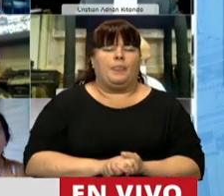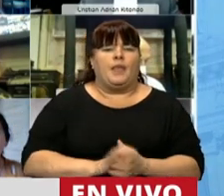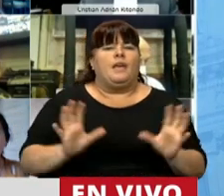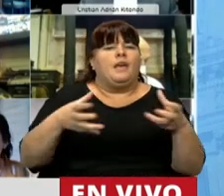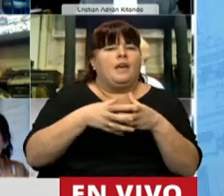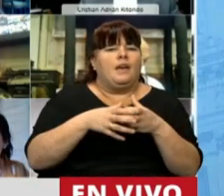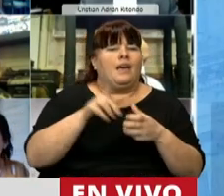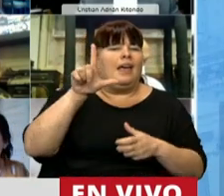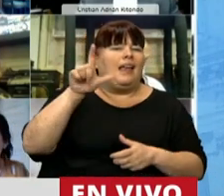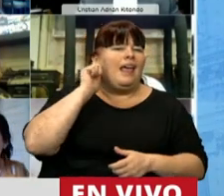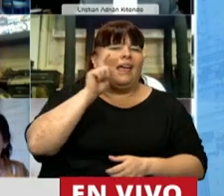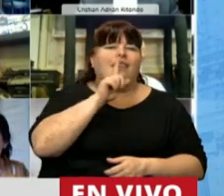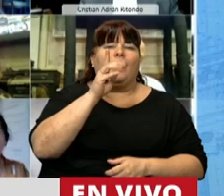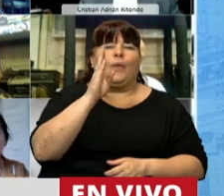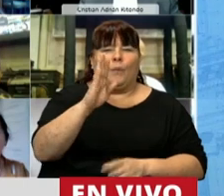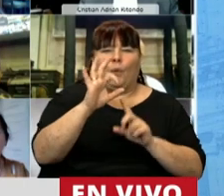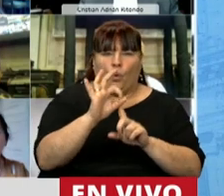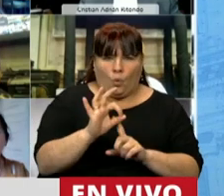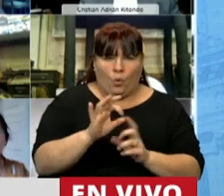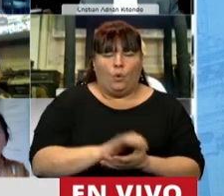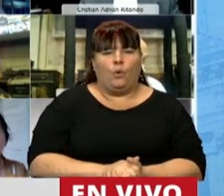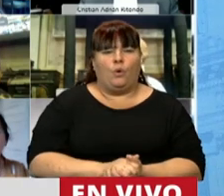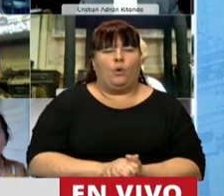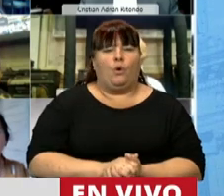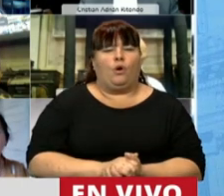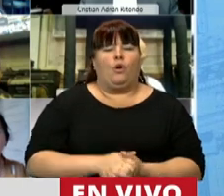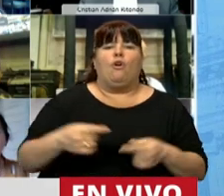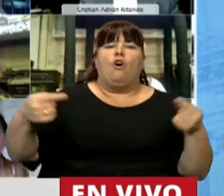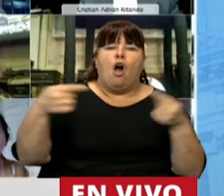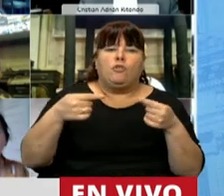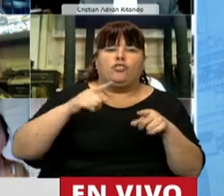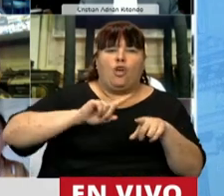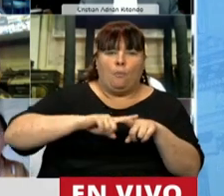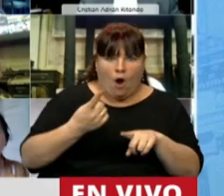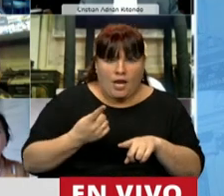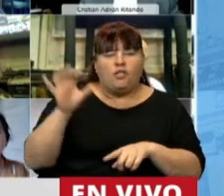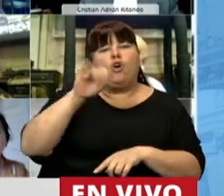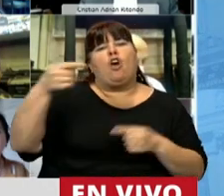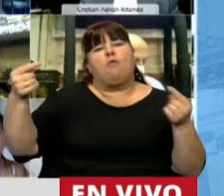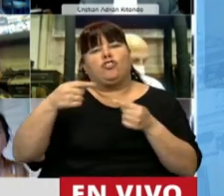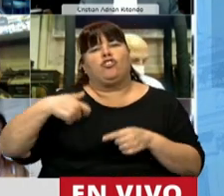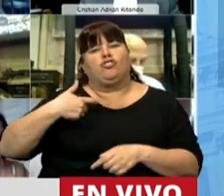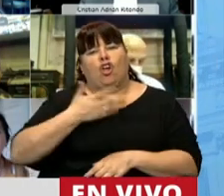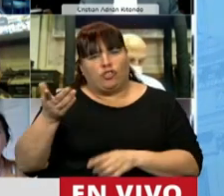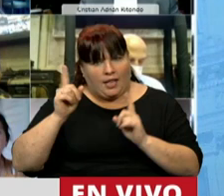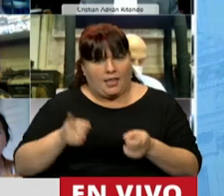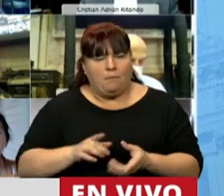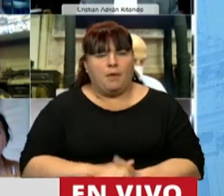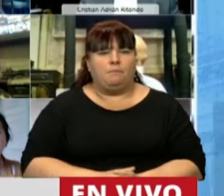colectivo LGTBQ, opositores políticos u opositores sociales.